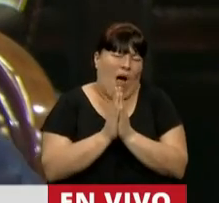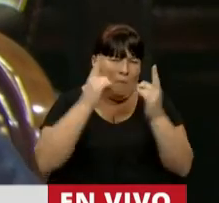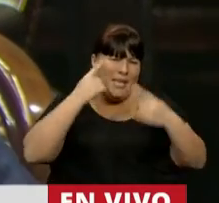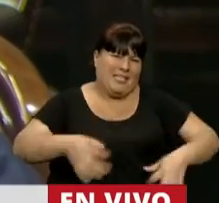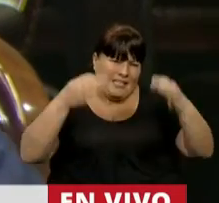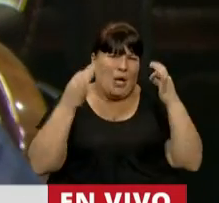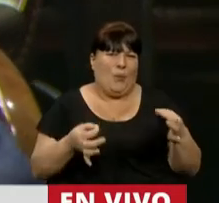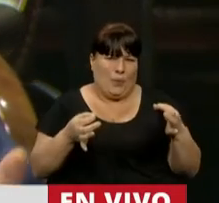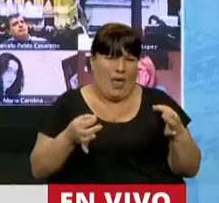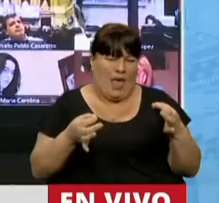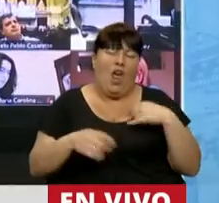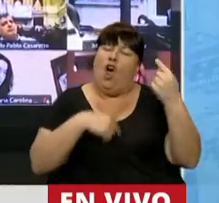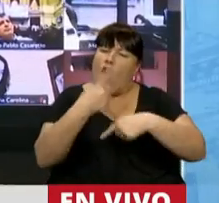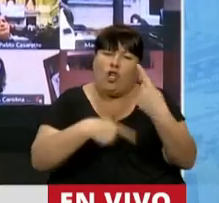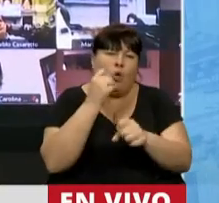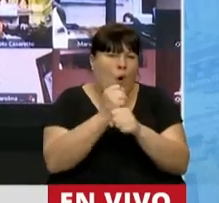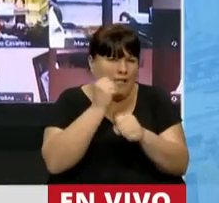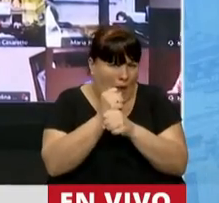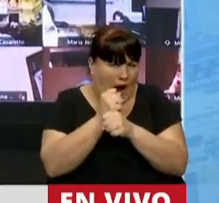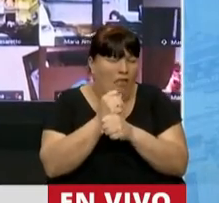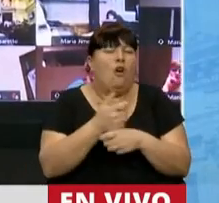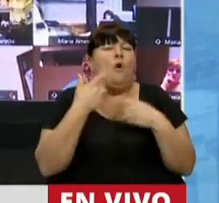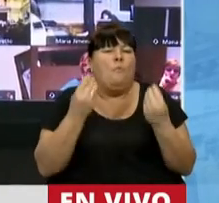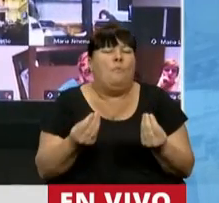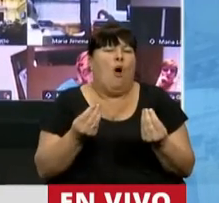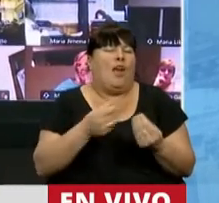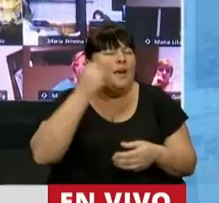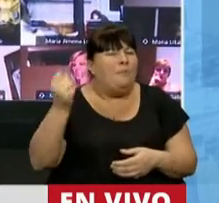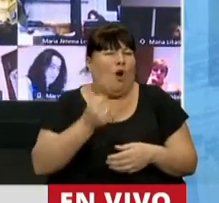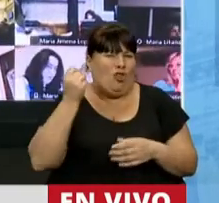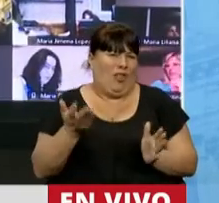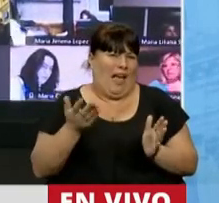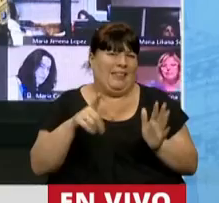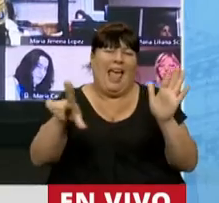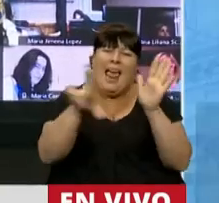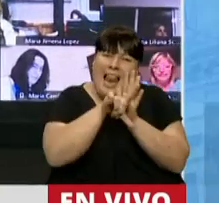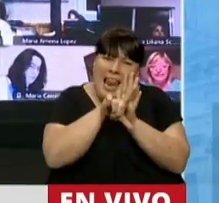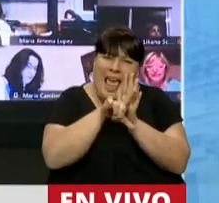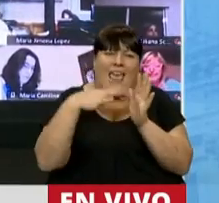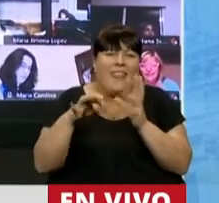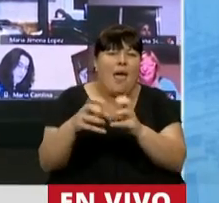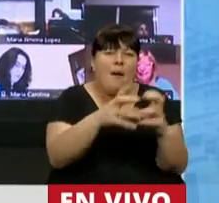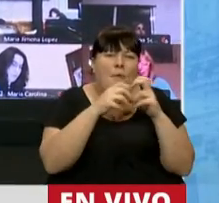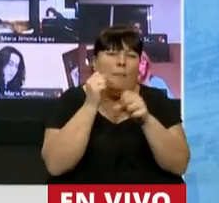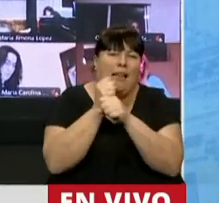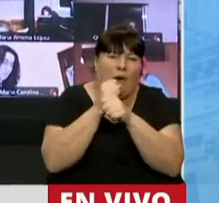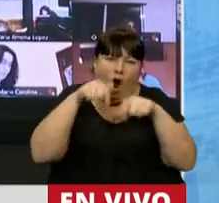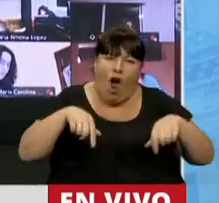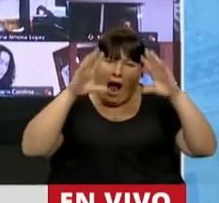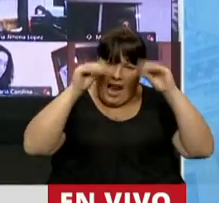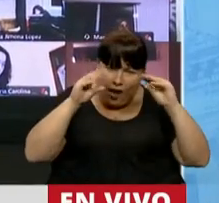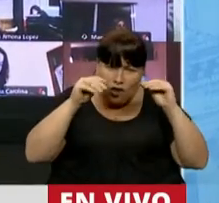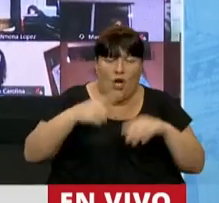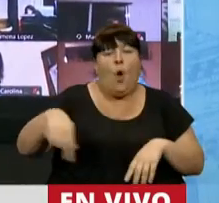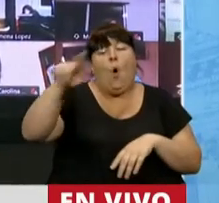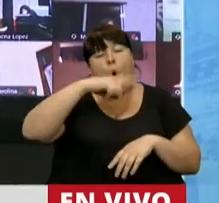razonables, continuemos trabajando, porque son muy importantes las leyes que tenemos que trabajar esta noche